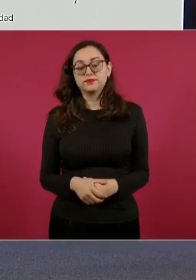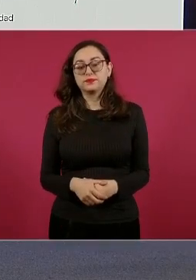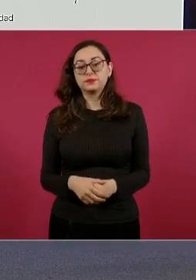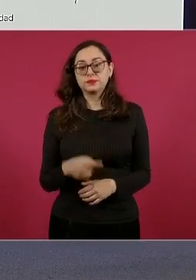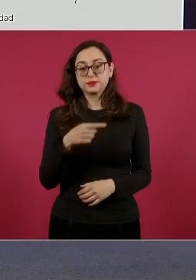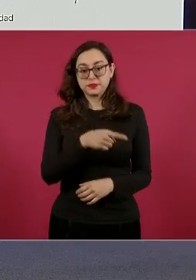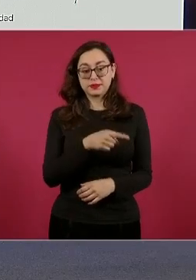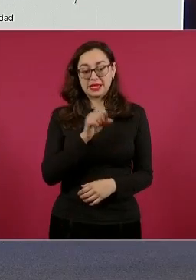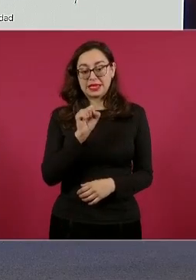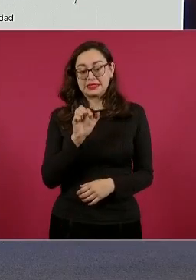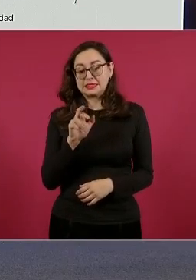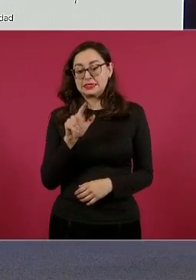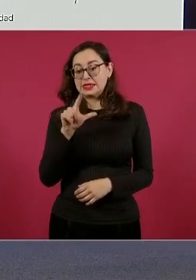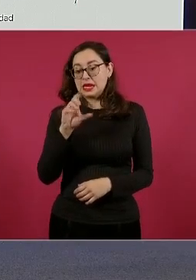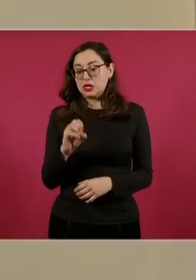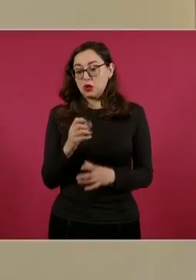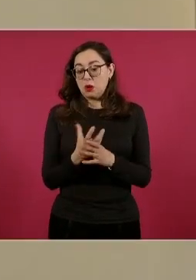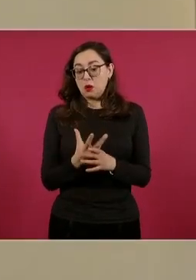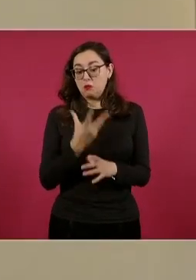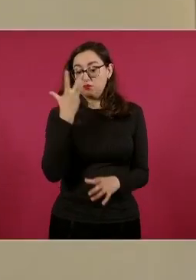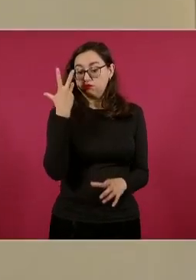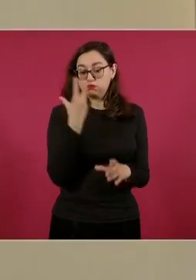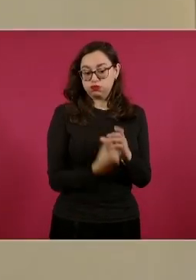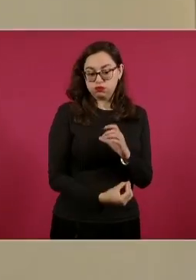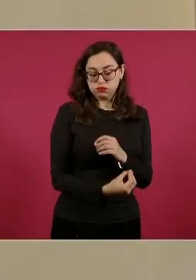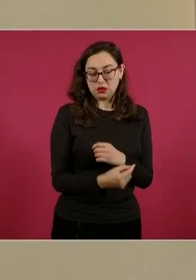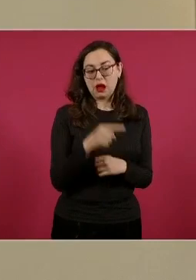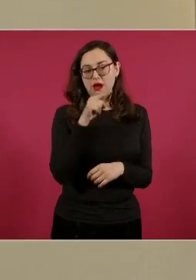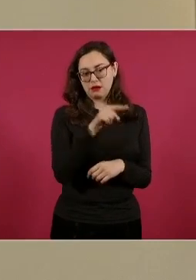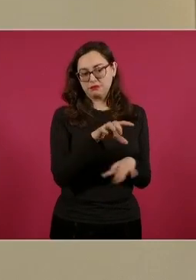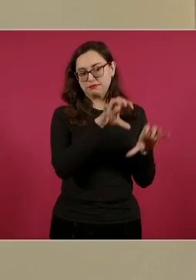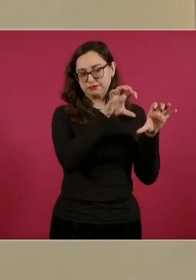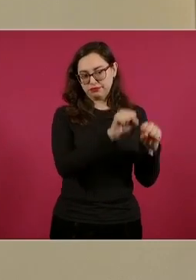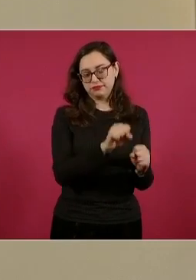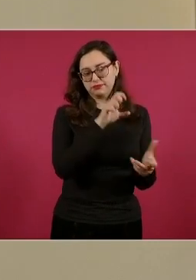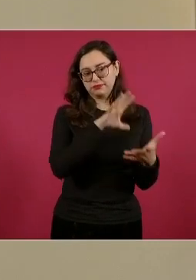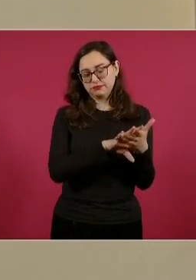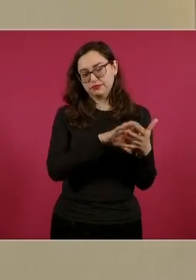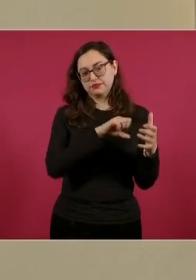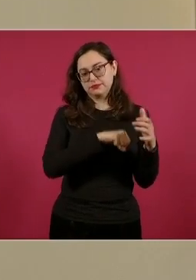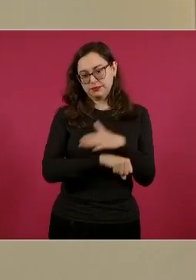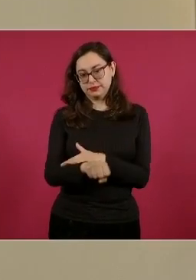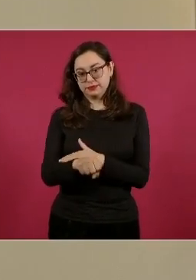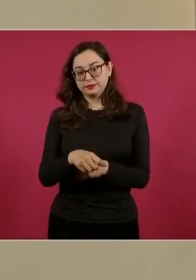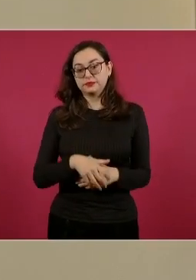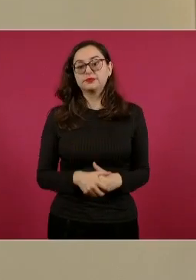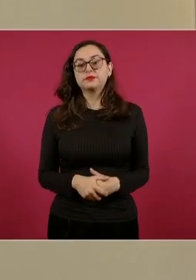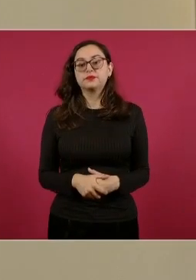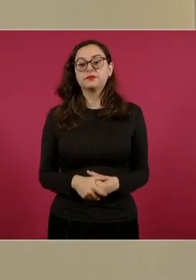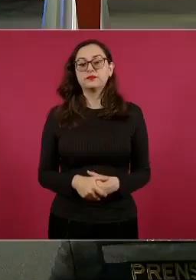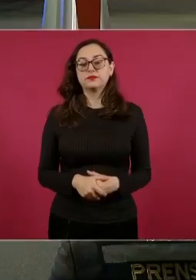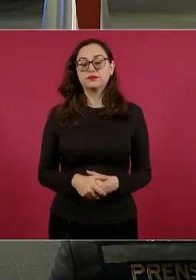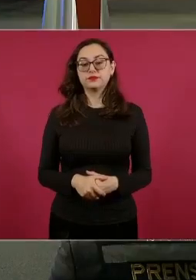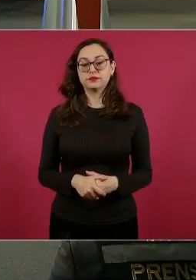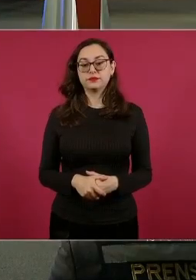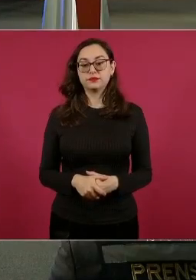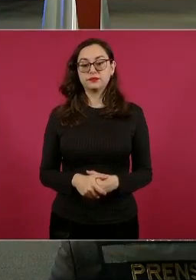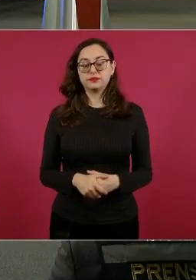habría huido a Ciudad Obregón, Sonora, donde fue detenido. Adelante. Estas cuatro detenciones